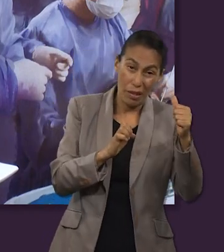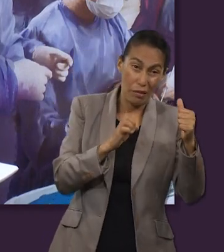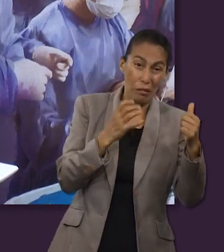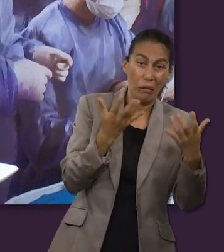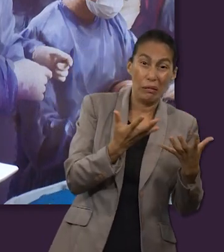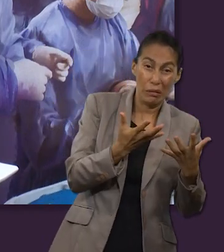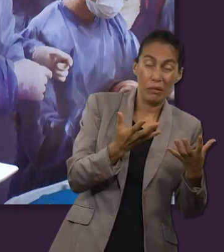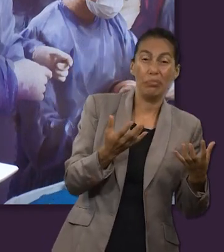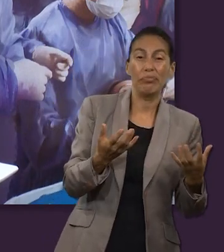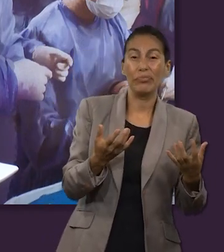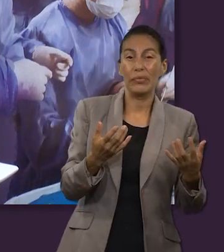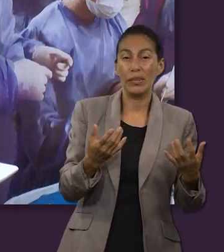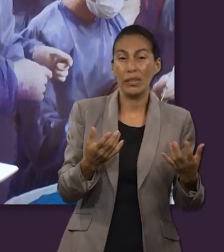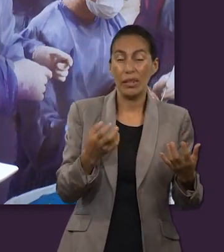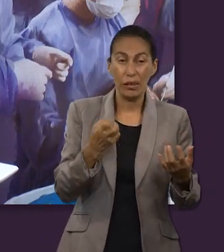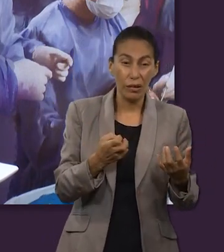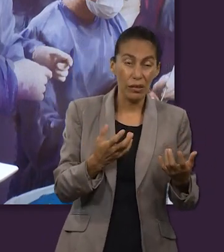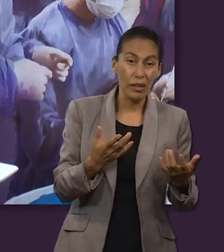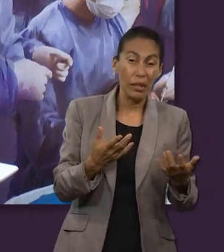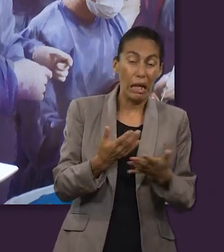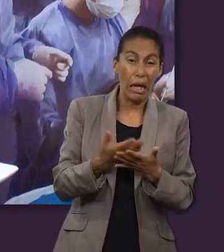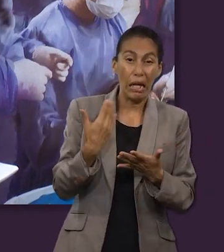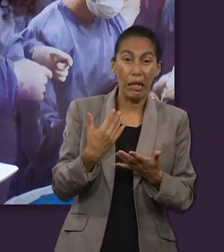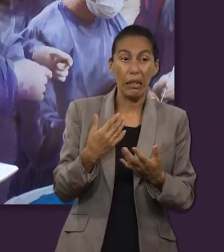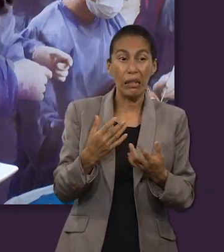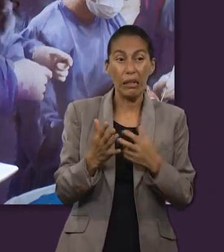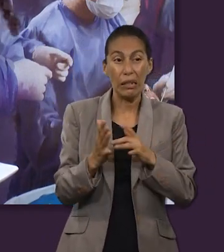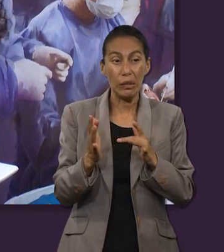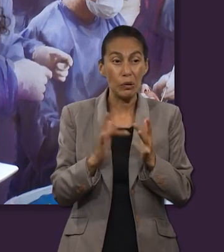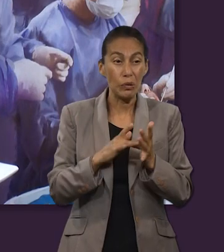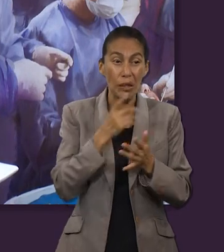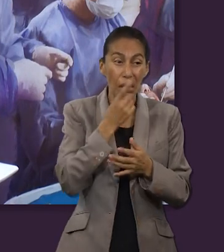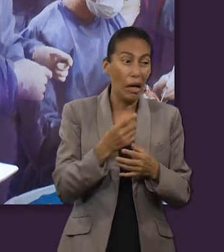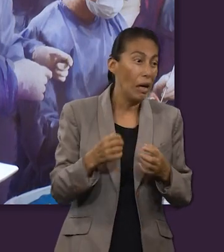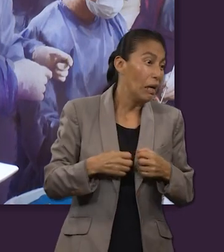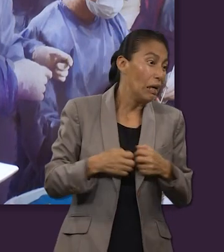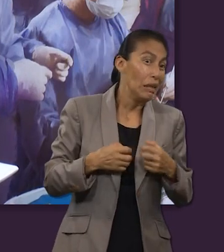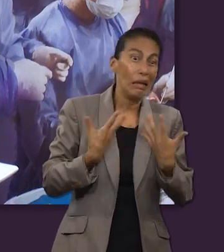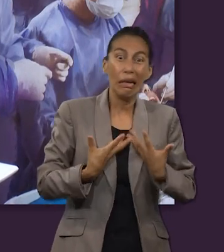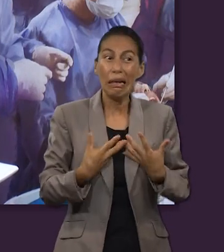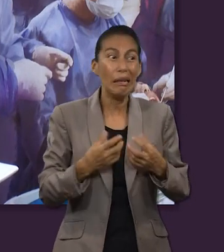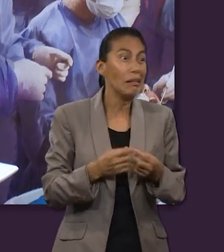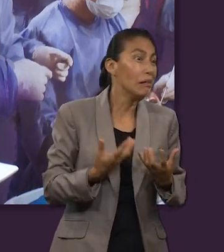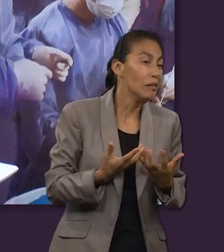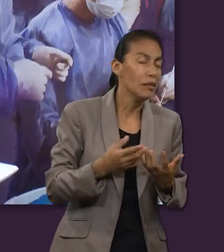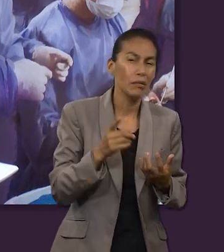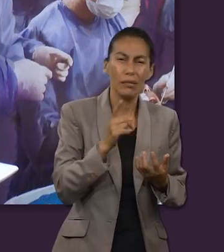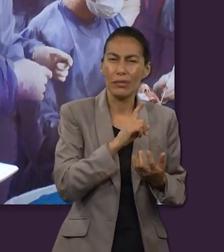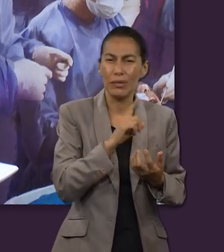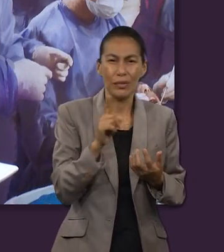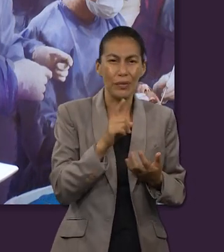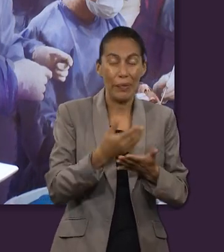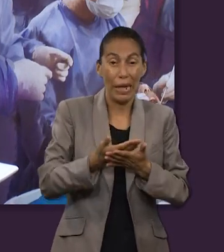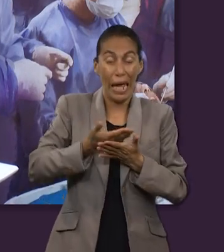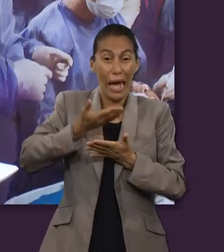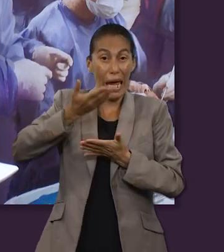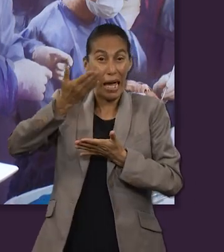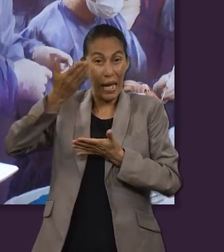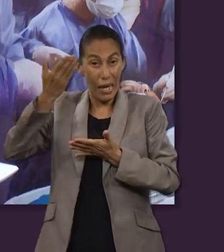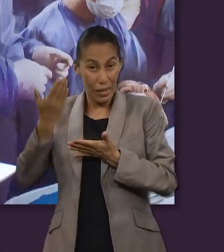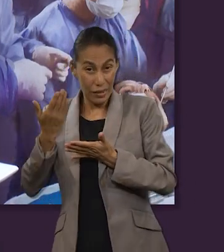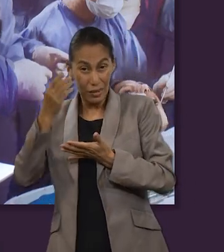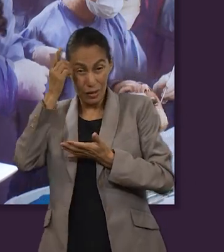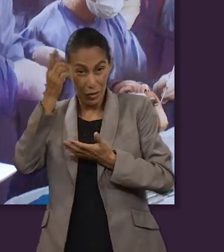que Dios dijo, ahora tenemos que activar un plan B. O ahora, ¿qué hacemos? Desde antes de que ellos pecaran, ya se había